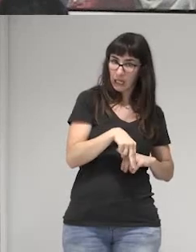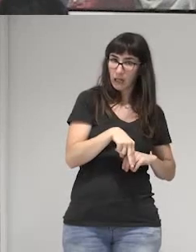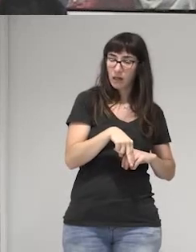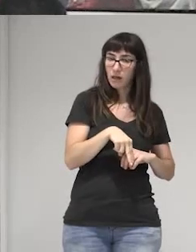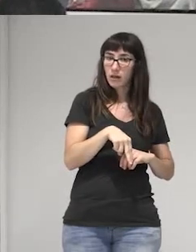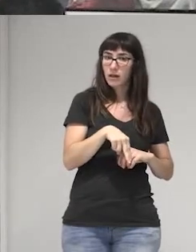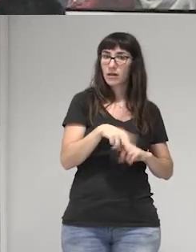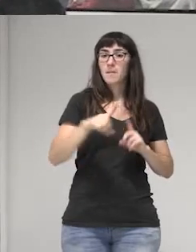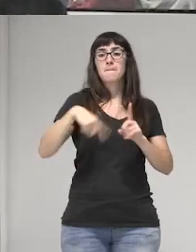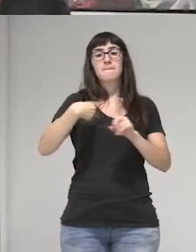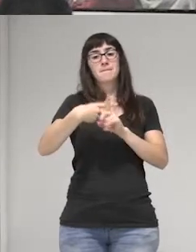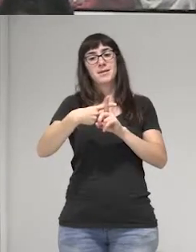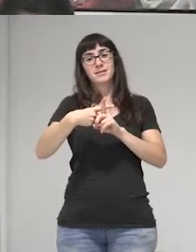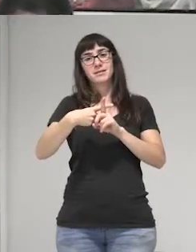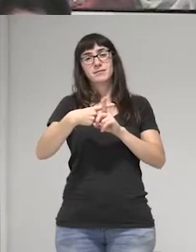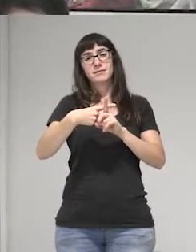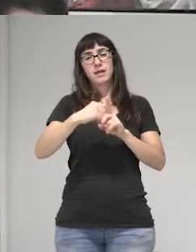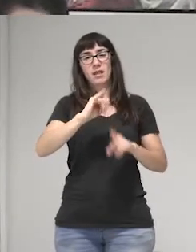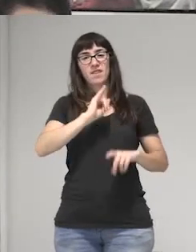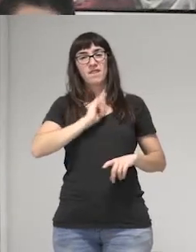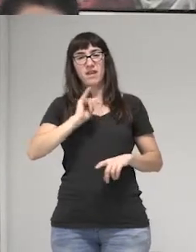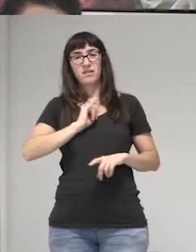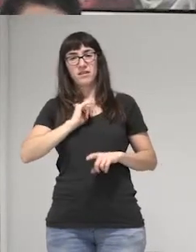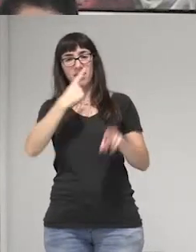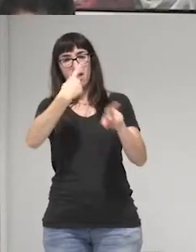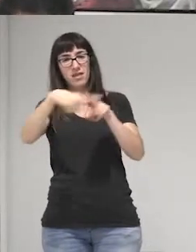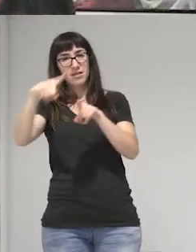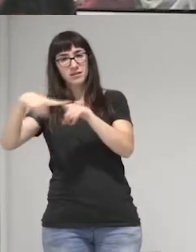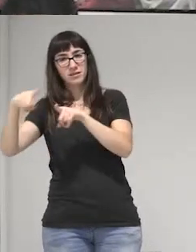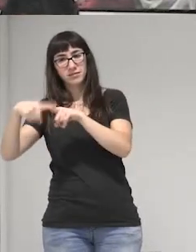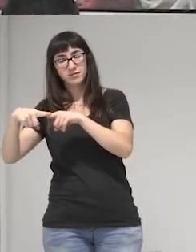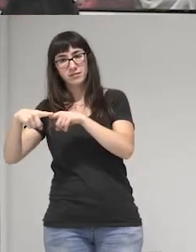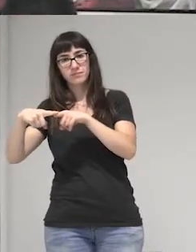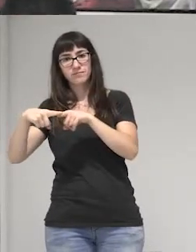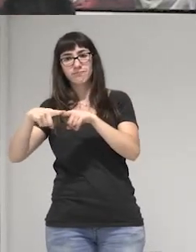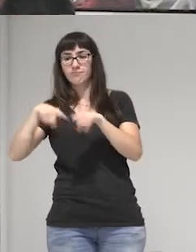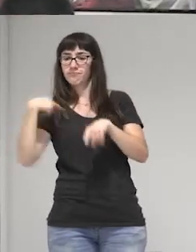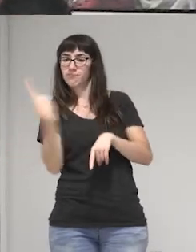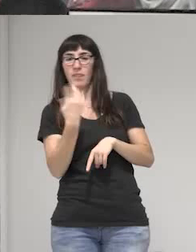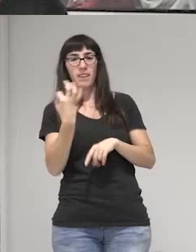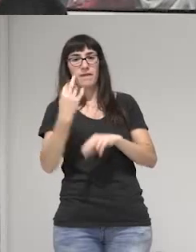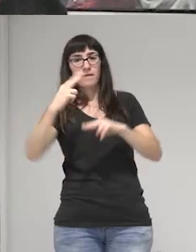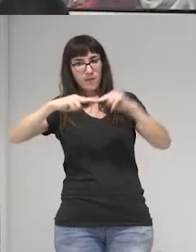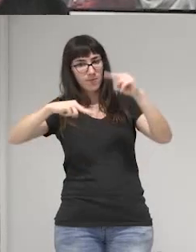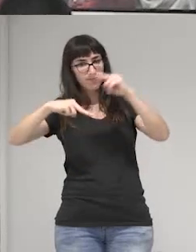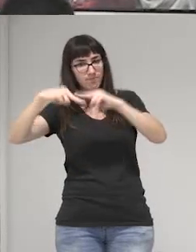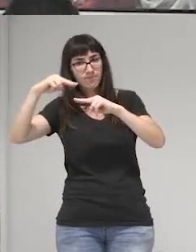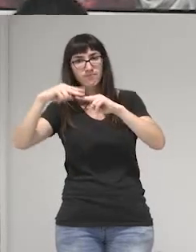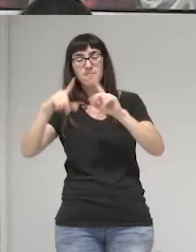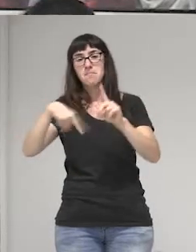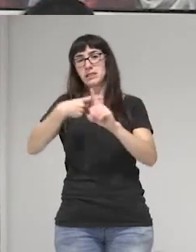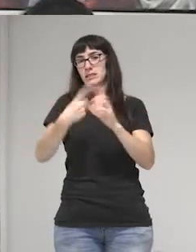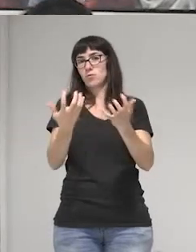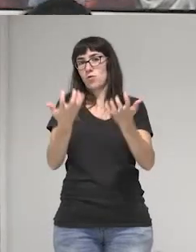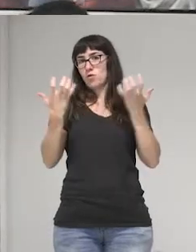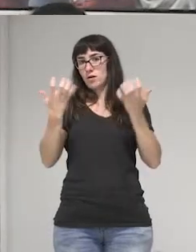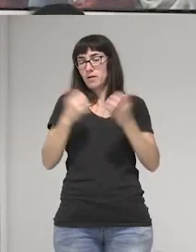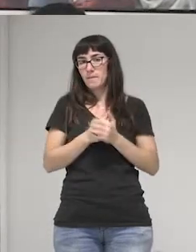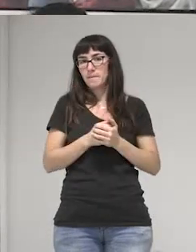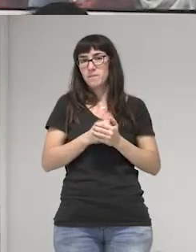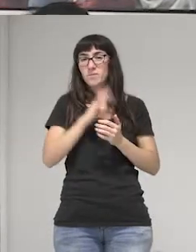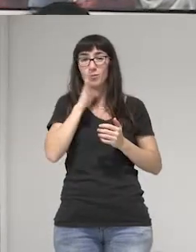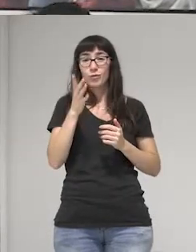estas identidades es algo que tenemos que construir y obtener. porque estas identidades